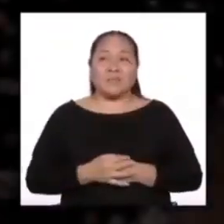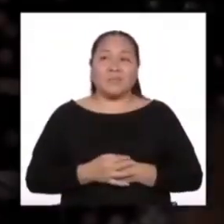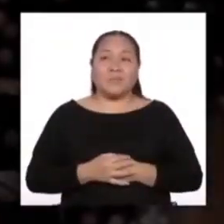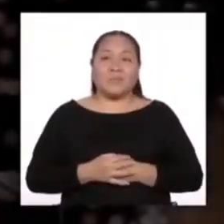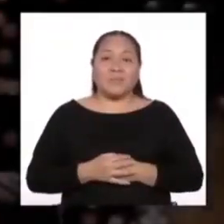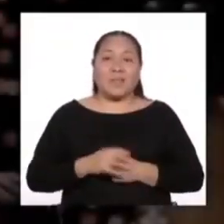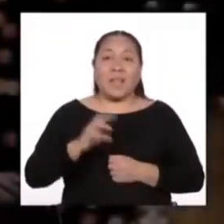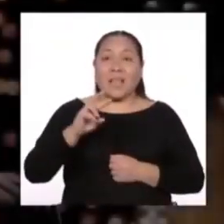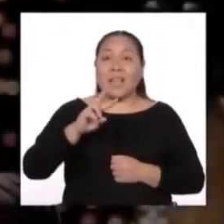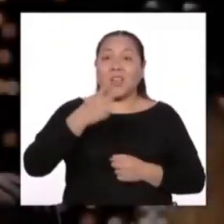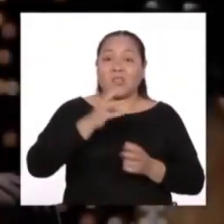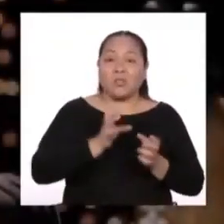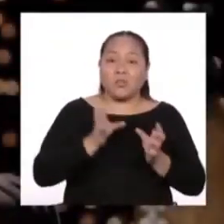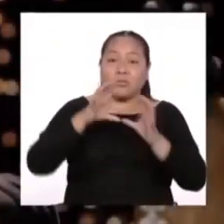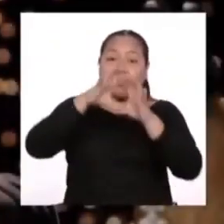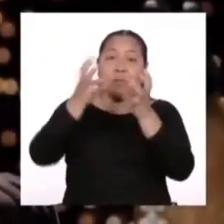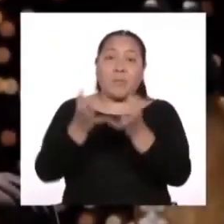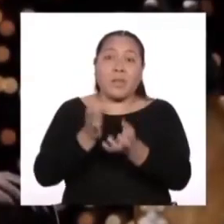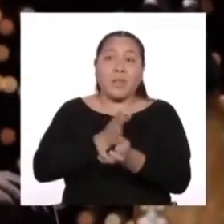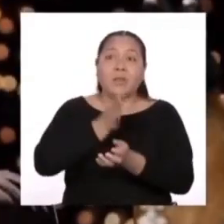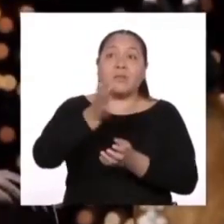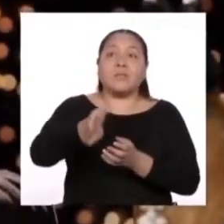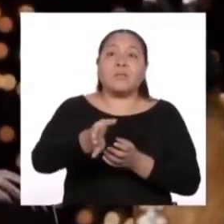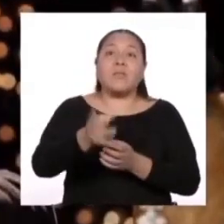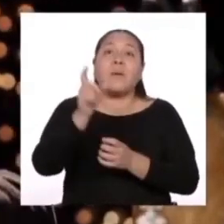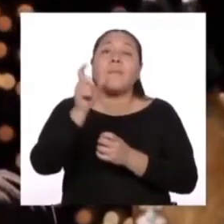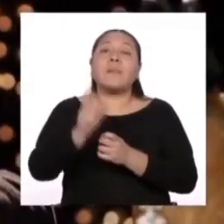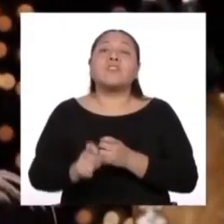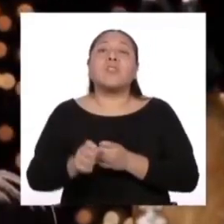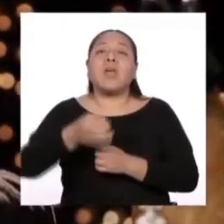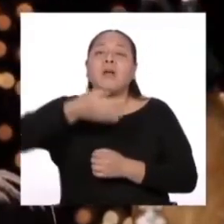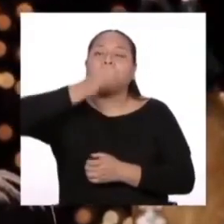El siguiente planeta estaba habitado por un bebedor.